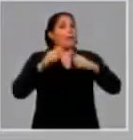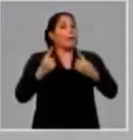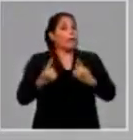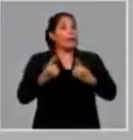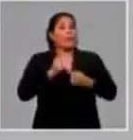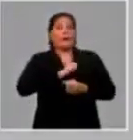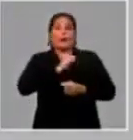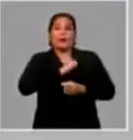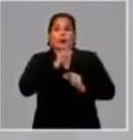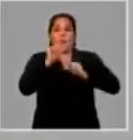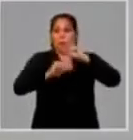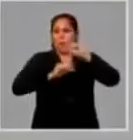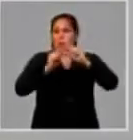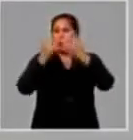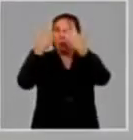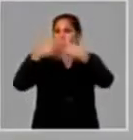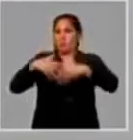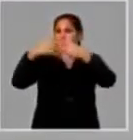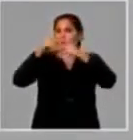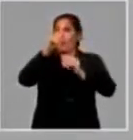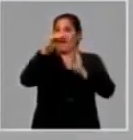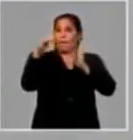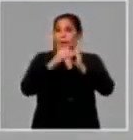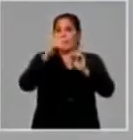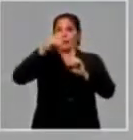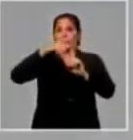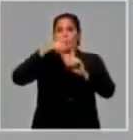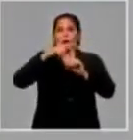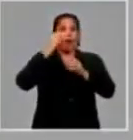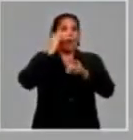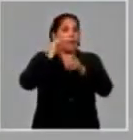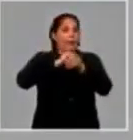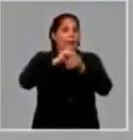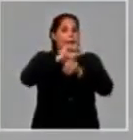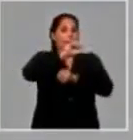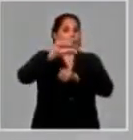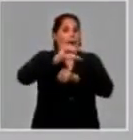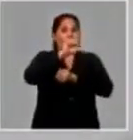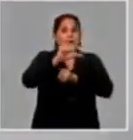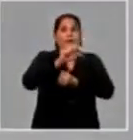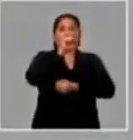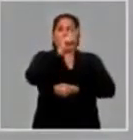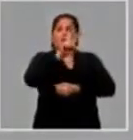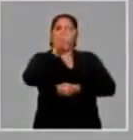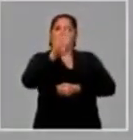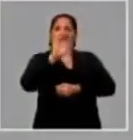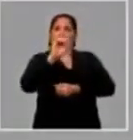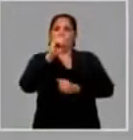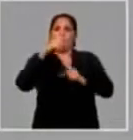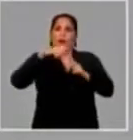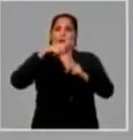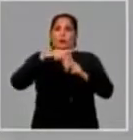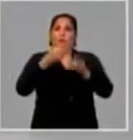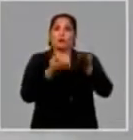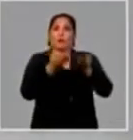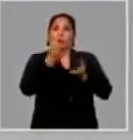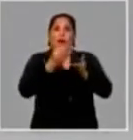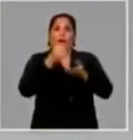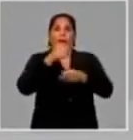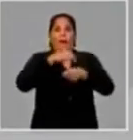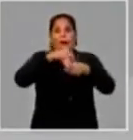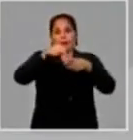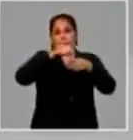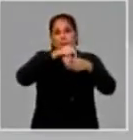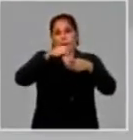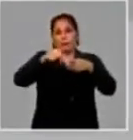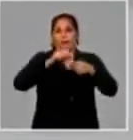se pretende el incremento de 1.000 toneladas del detergente líquido RINA y 240 toneladas de la pasta dental.